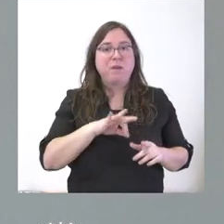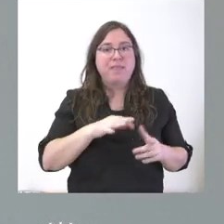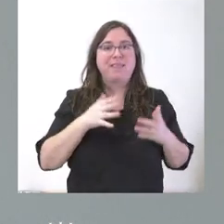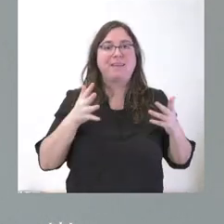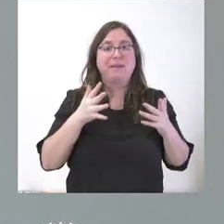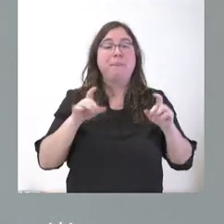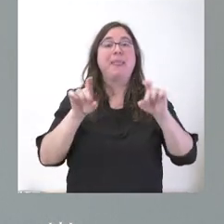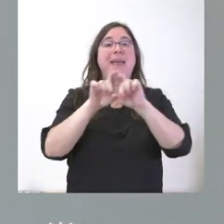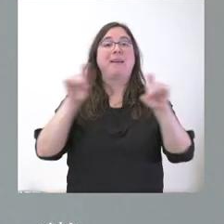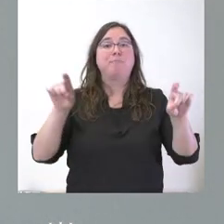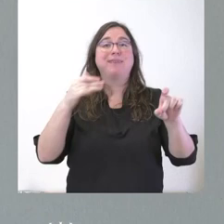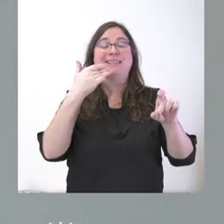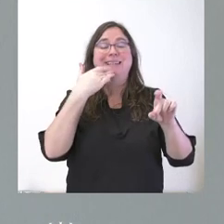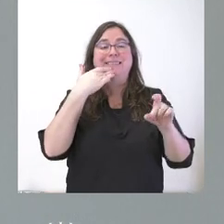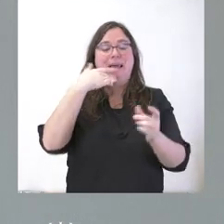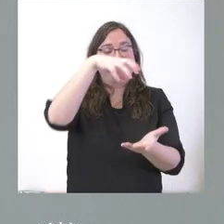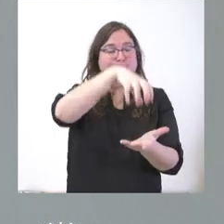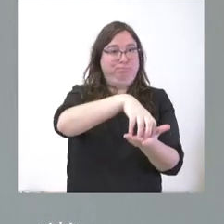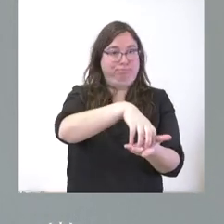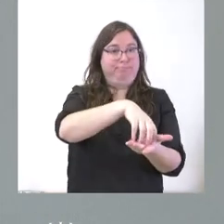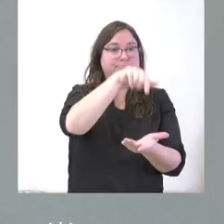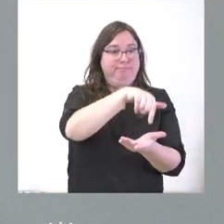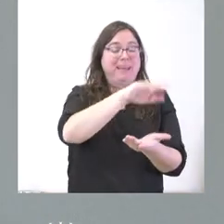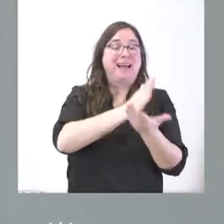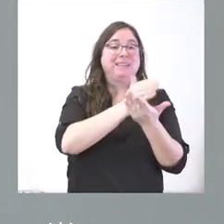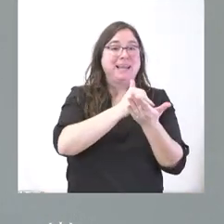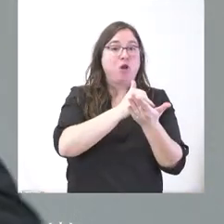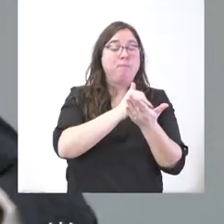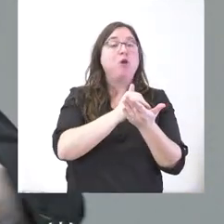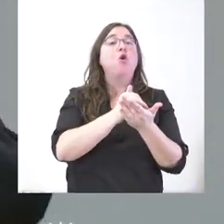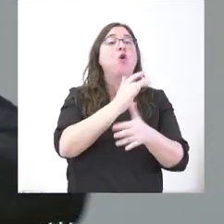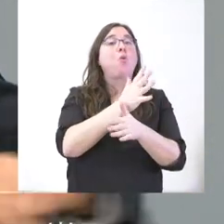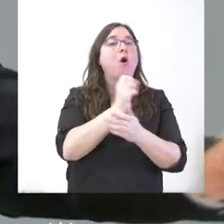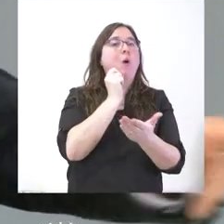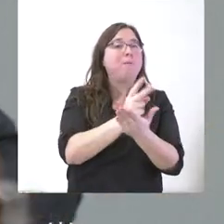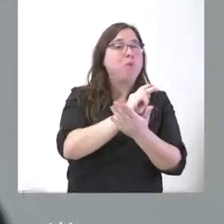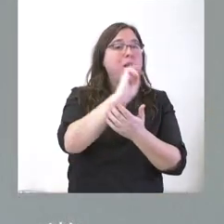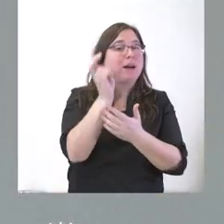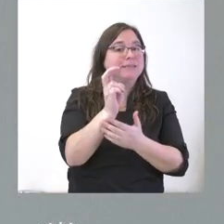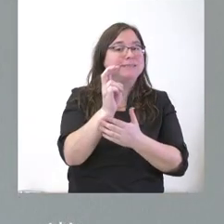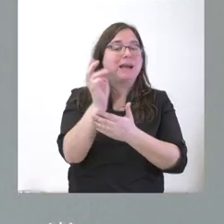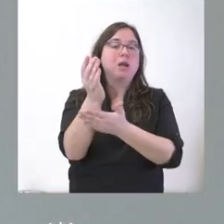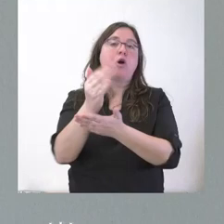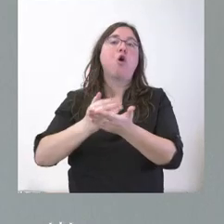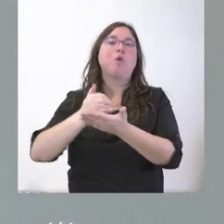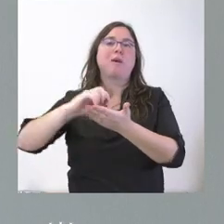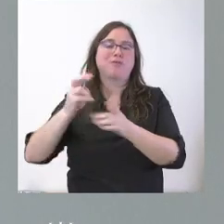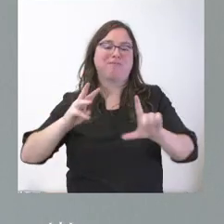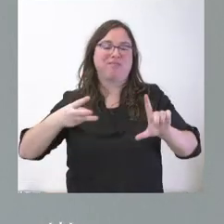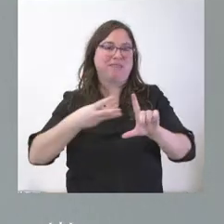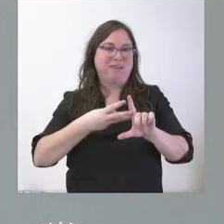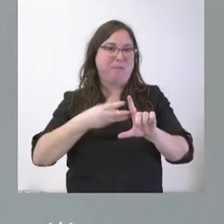una empresa se ubicara en Castilla y León para fomentar el juego online, lógicamente muchos jugadores serían de otras comunidades autónomas o incluso otros países.